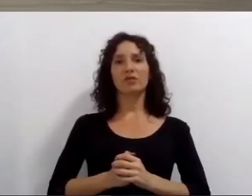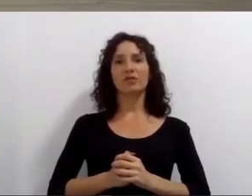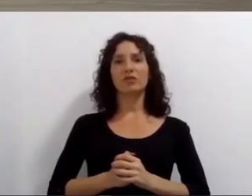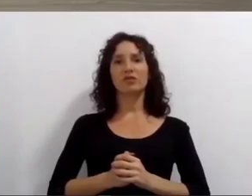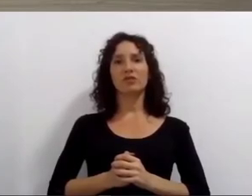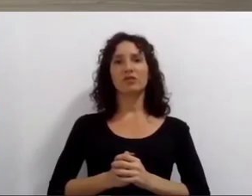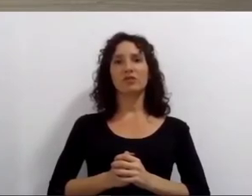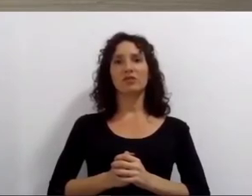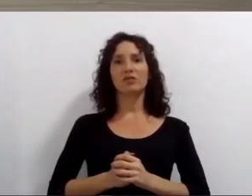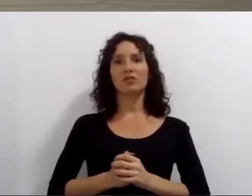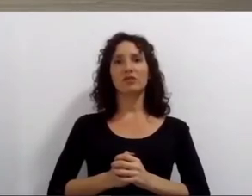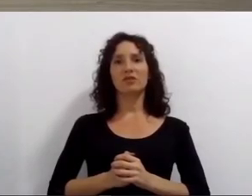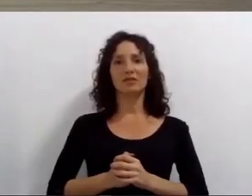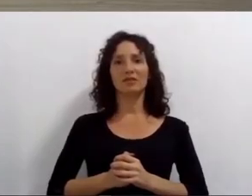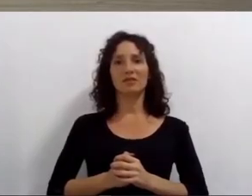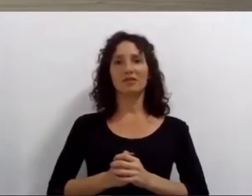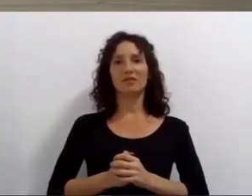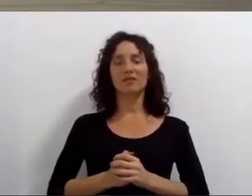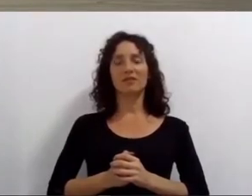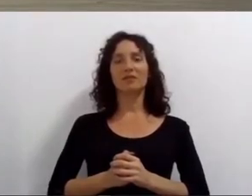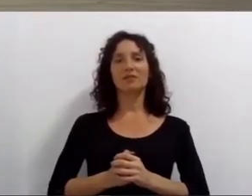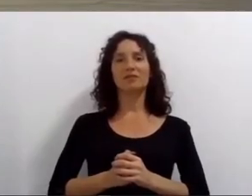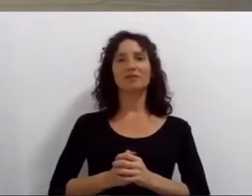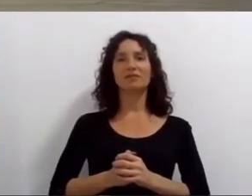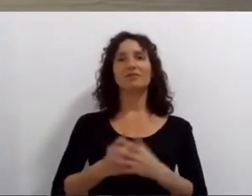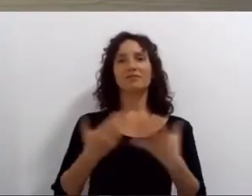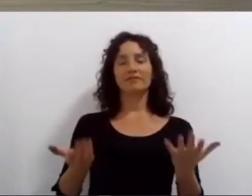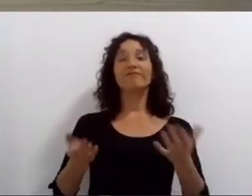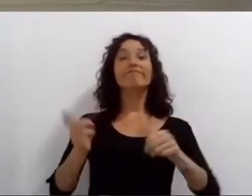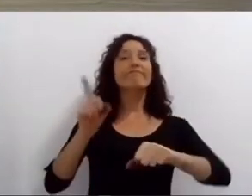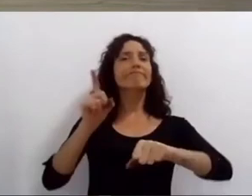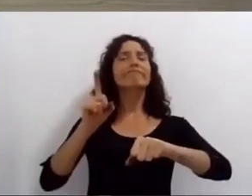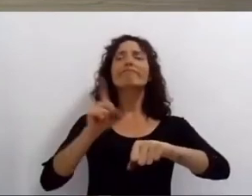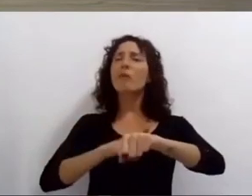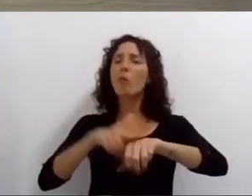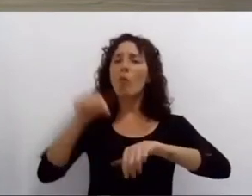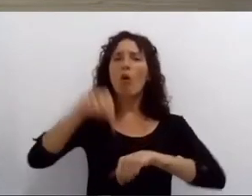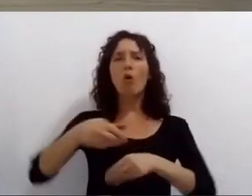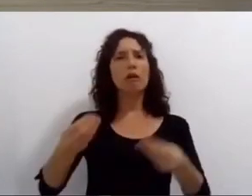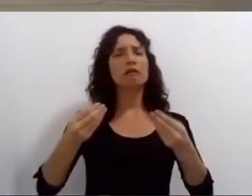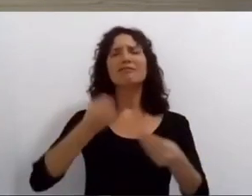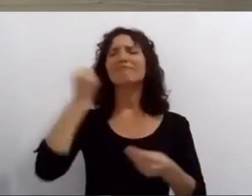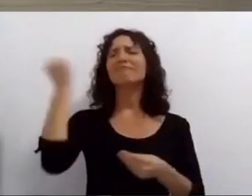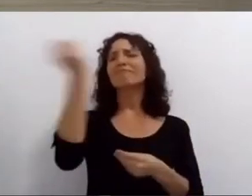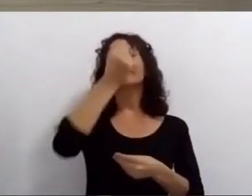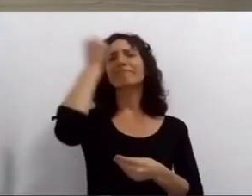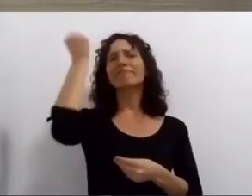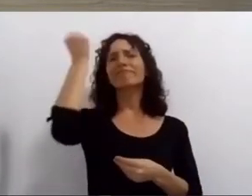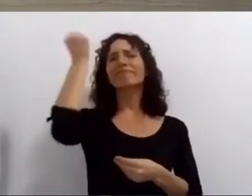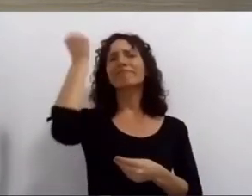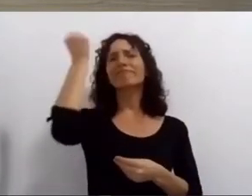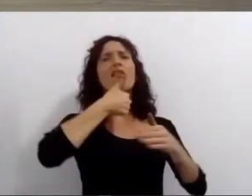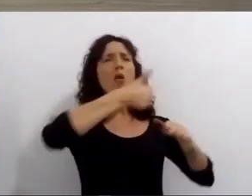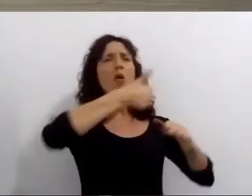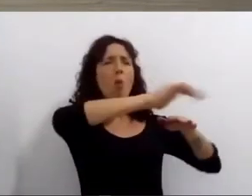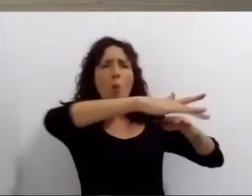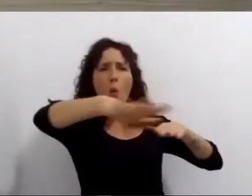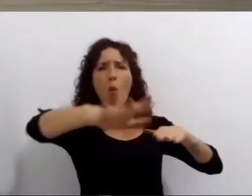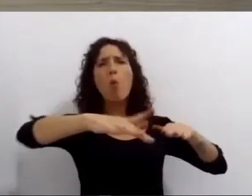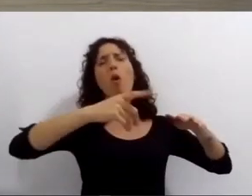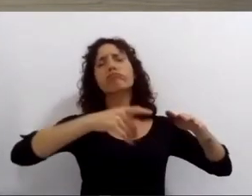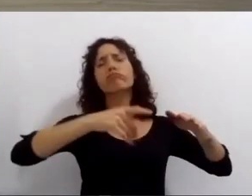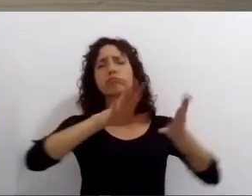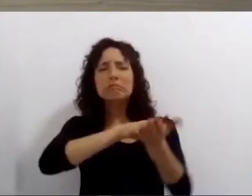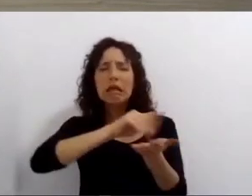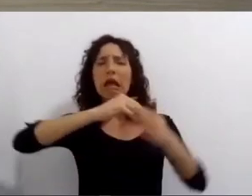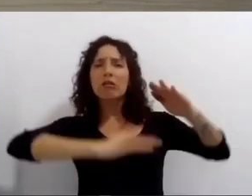es tiempo de volver al humedal están quemando nuestras islas sabemos que hay responsables con nombre y